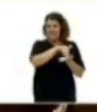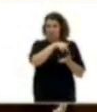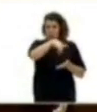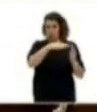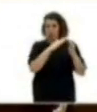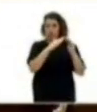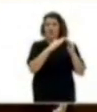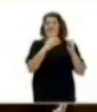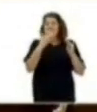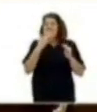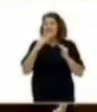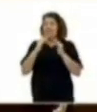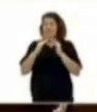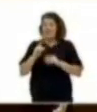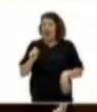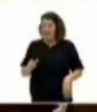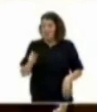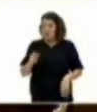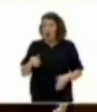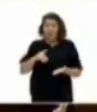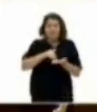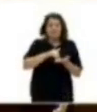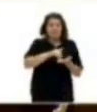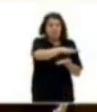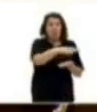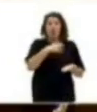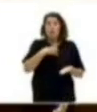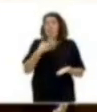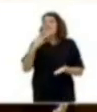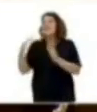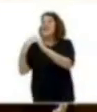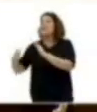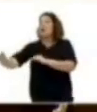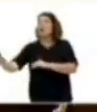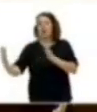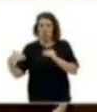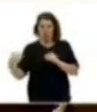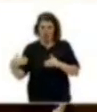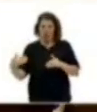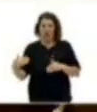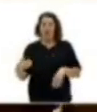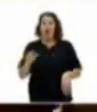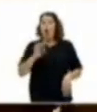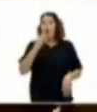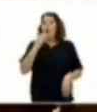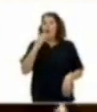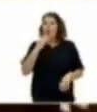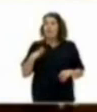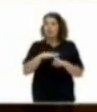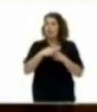vivienda habitual sin alternativa habitacional a personas en dificultades, ni generar situaciones de exclusión